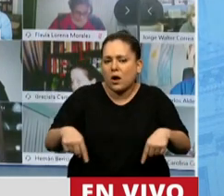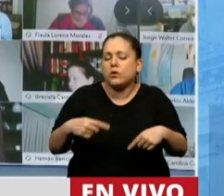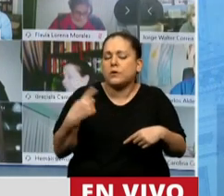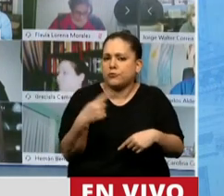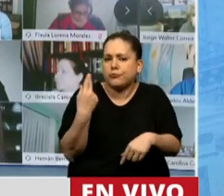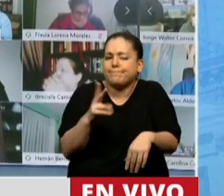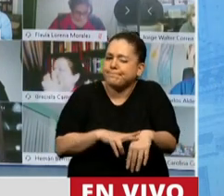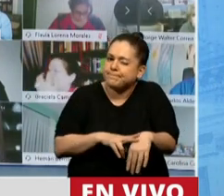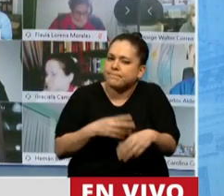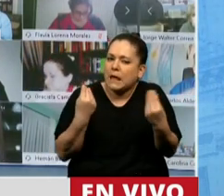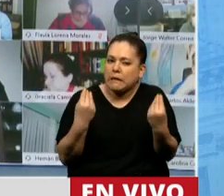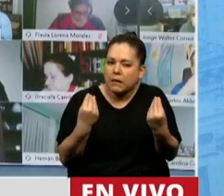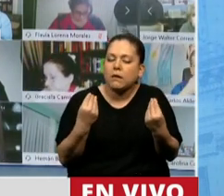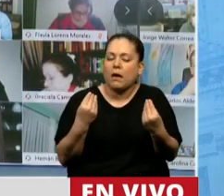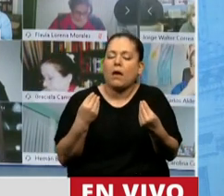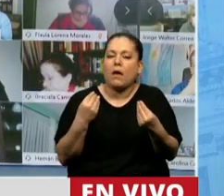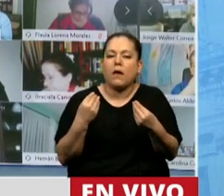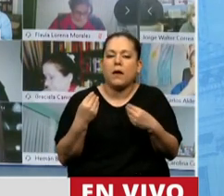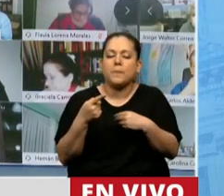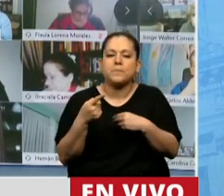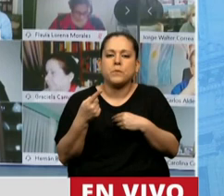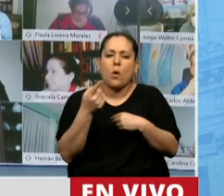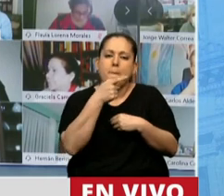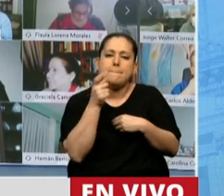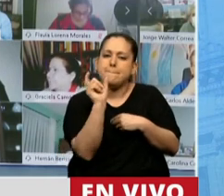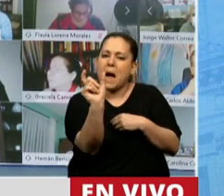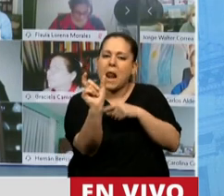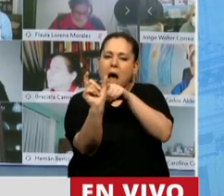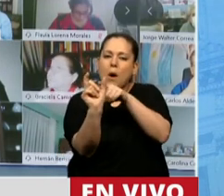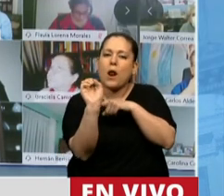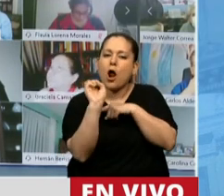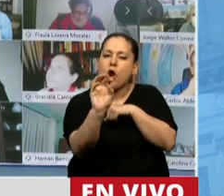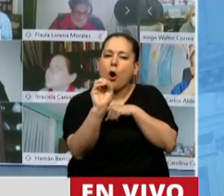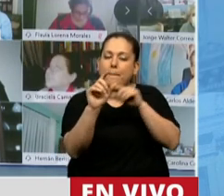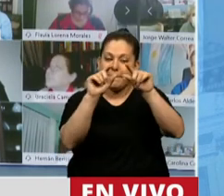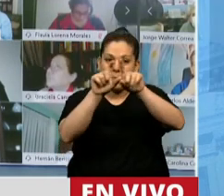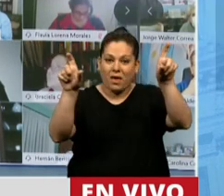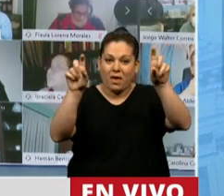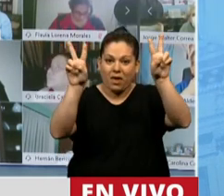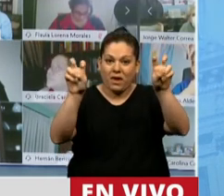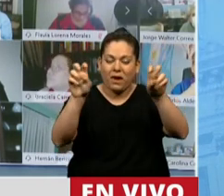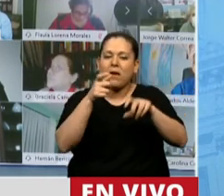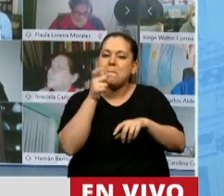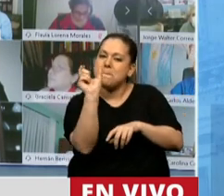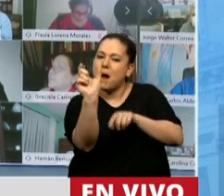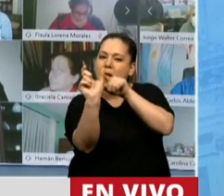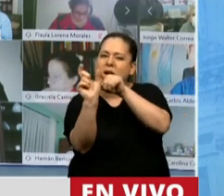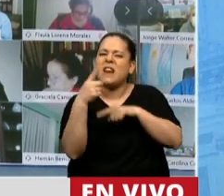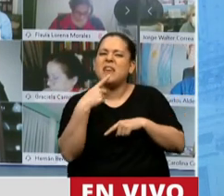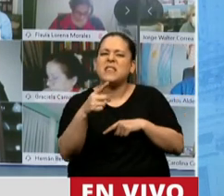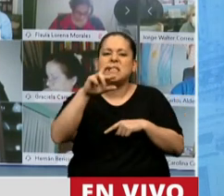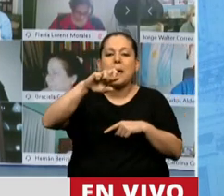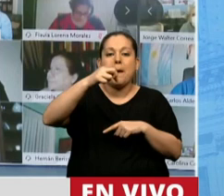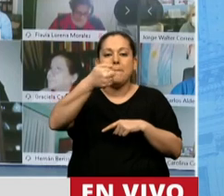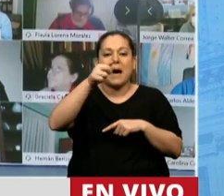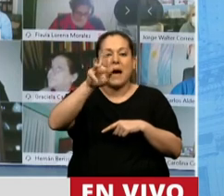sugerir es que le cambiemos una palabra en el nombre del proyecto donde habla de paraísos